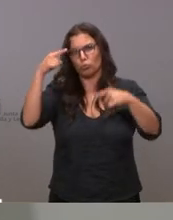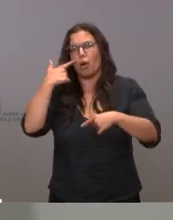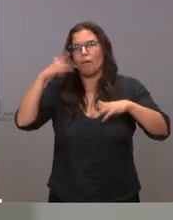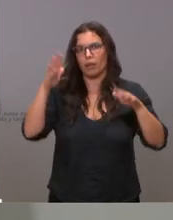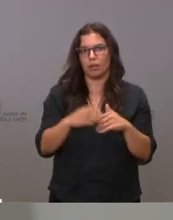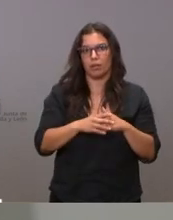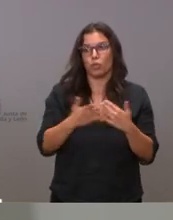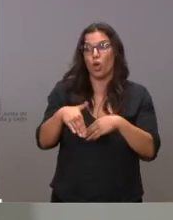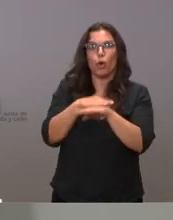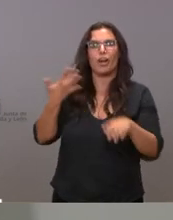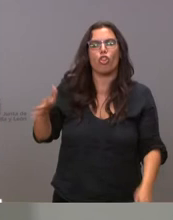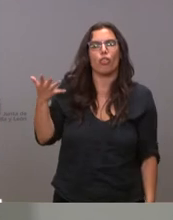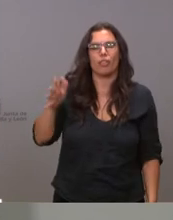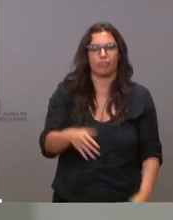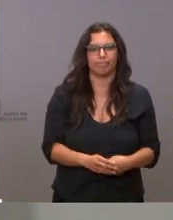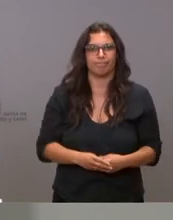gobierno? ¿dónde está el gobierno aquí?